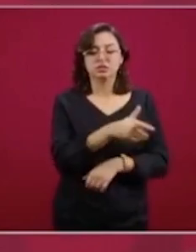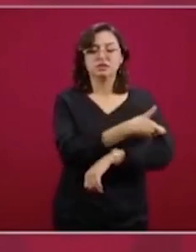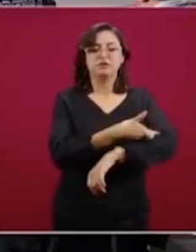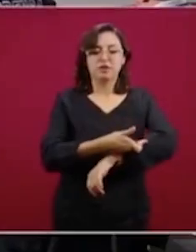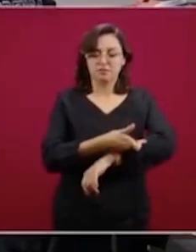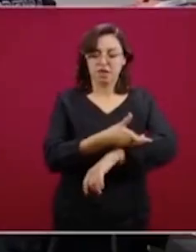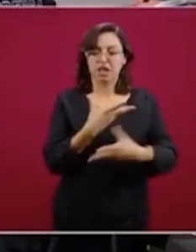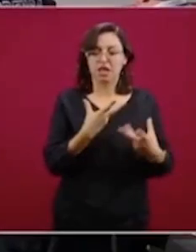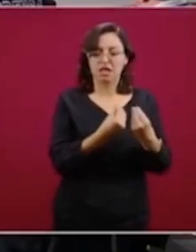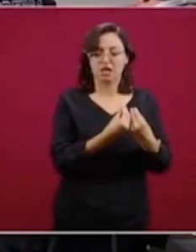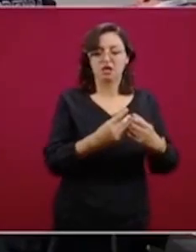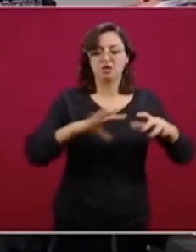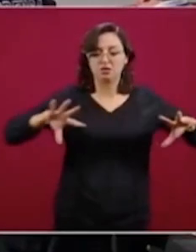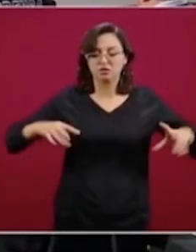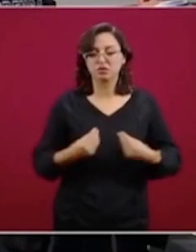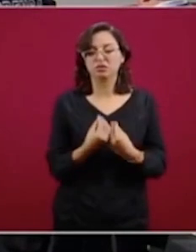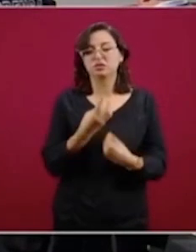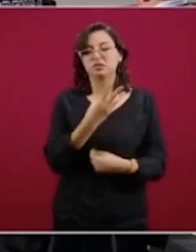397.